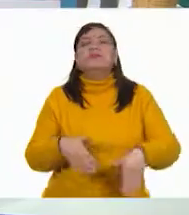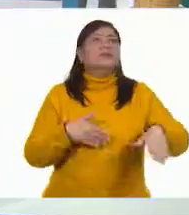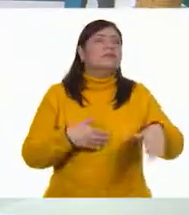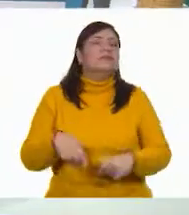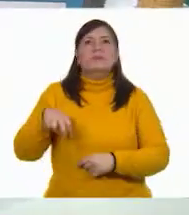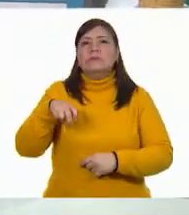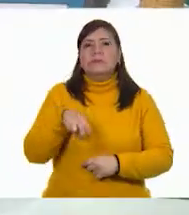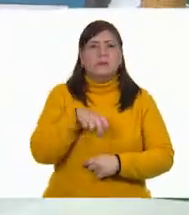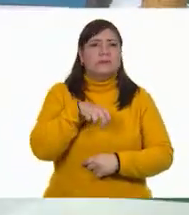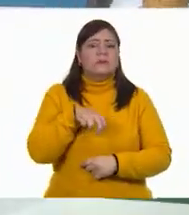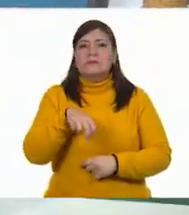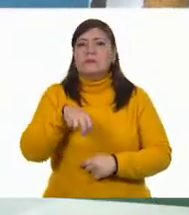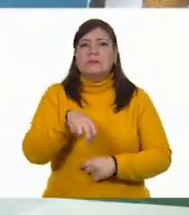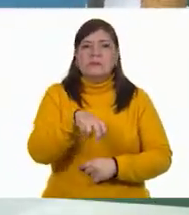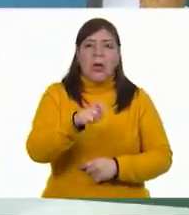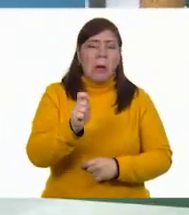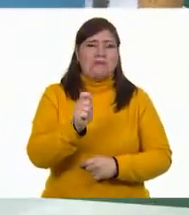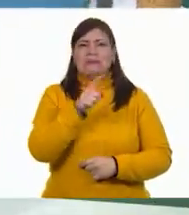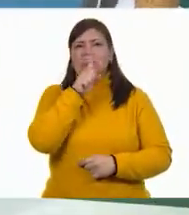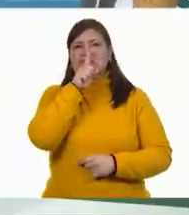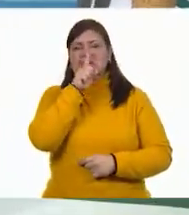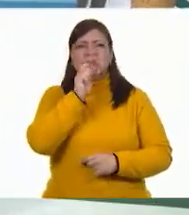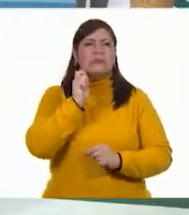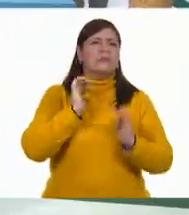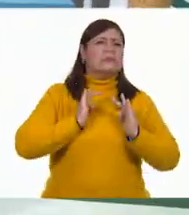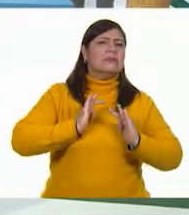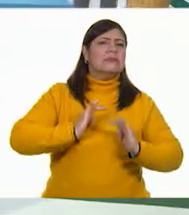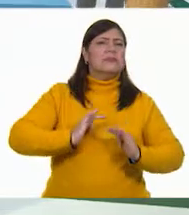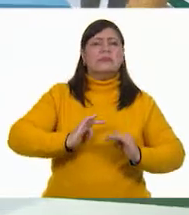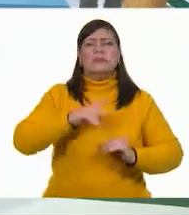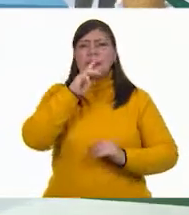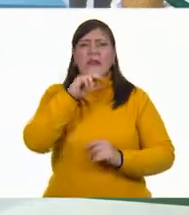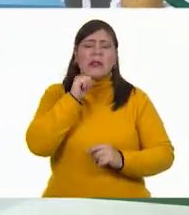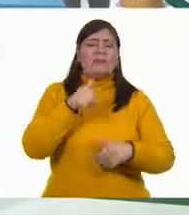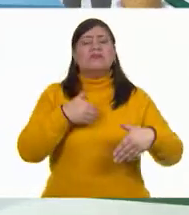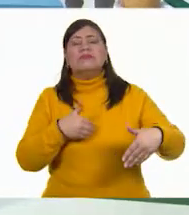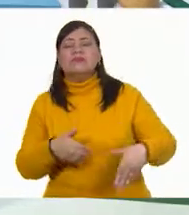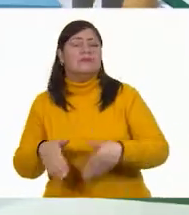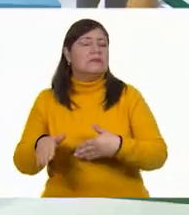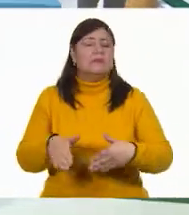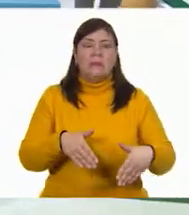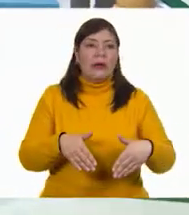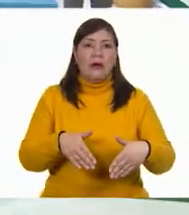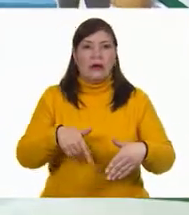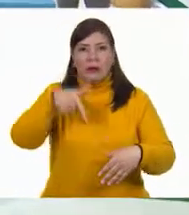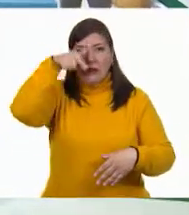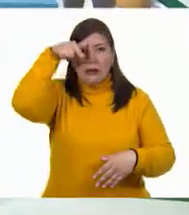tranquila, sin ninguna preocupación, das unos pasos y de repente...